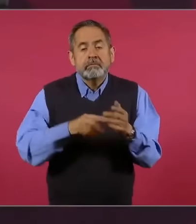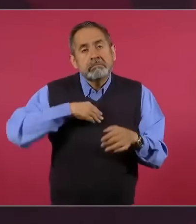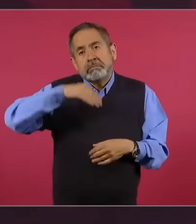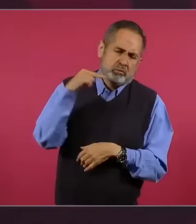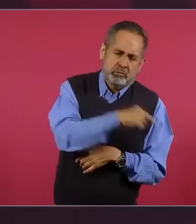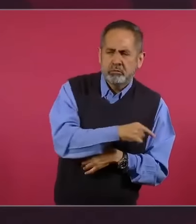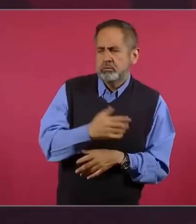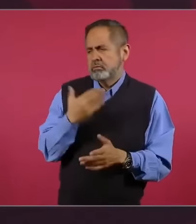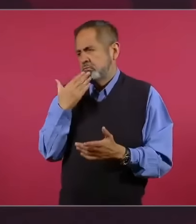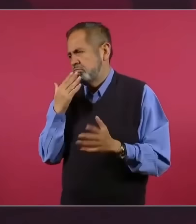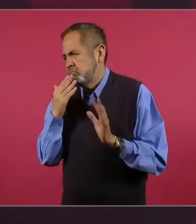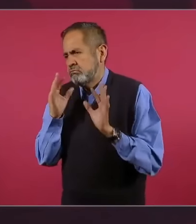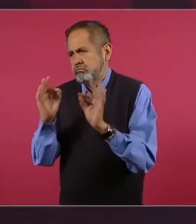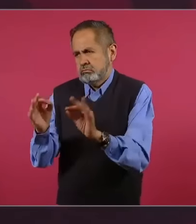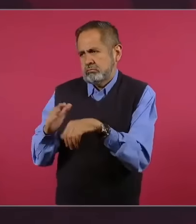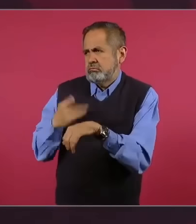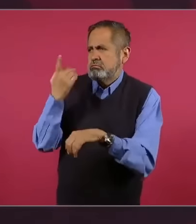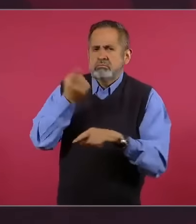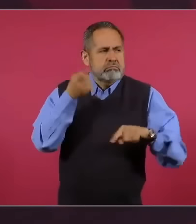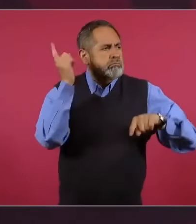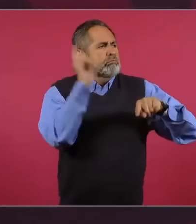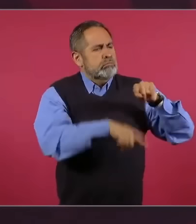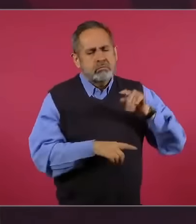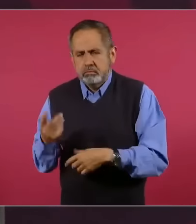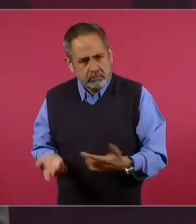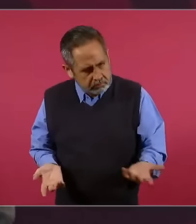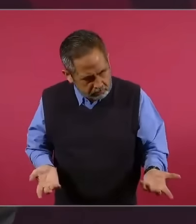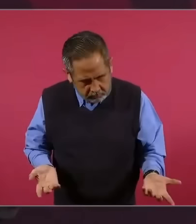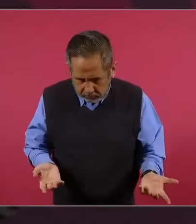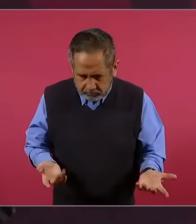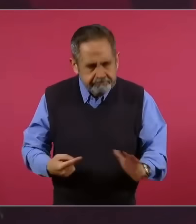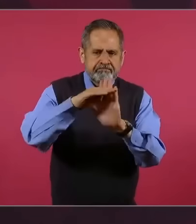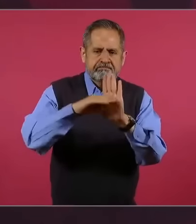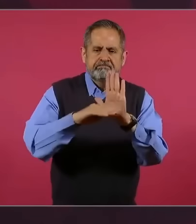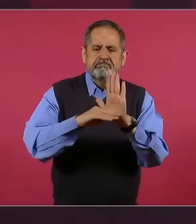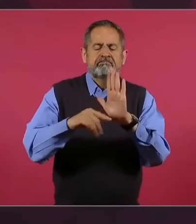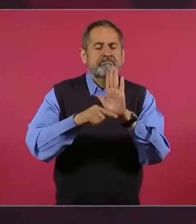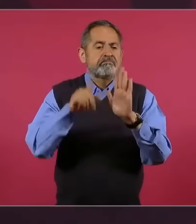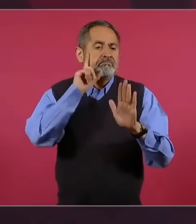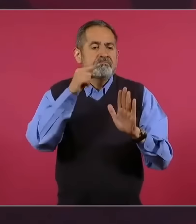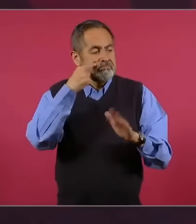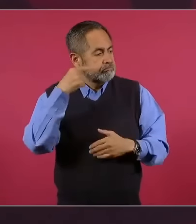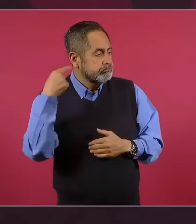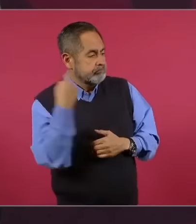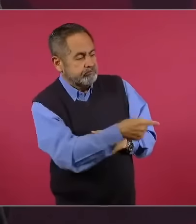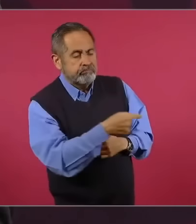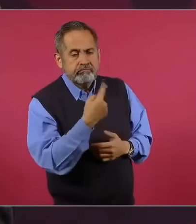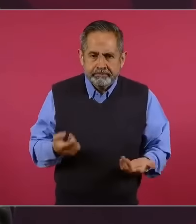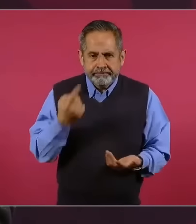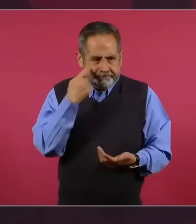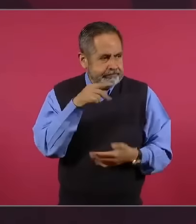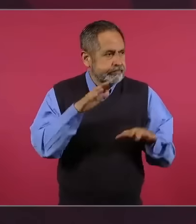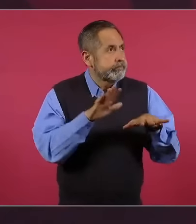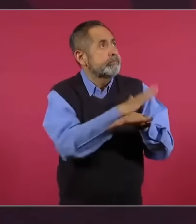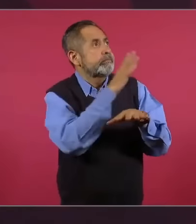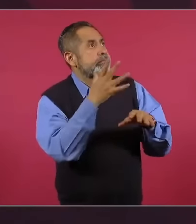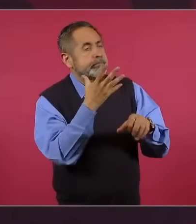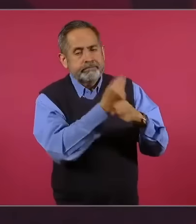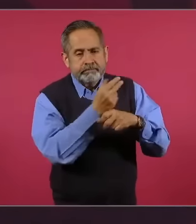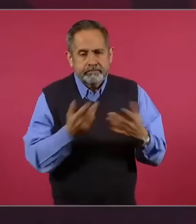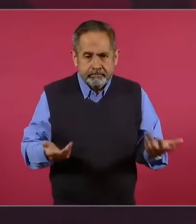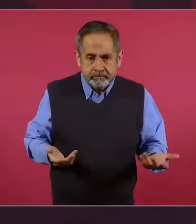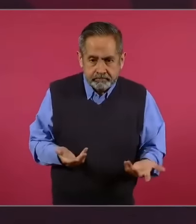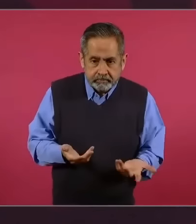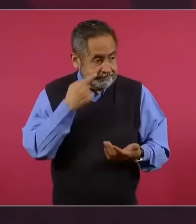pero ¿por qué se va a reformar el Poder Judicial? O esto, ¿no?